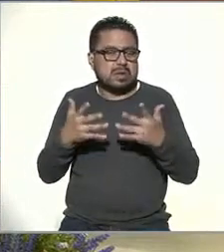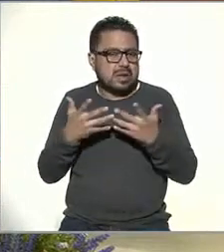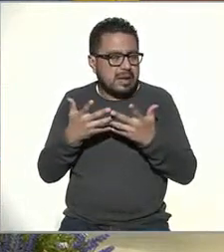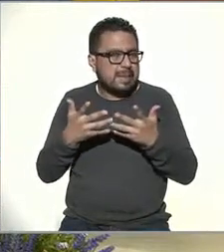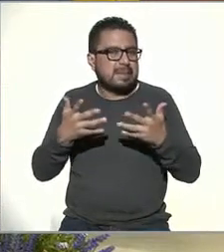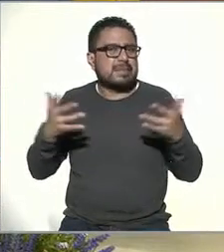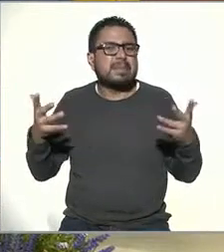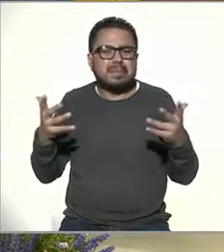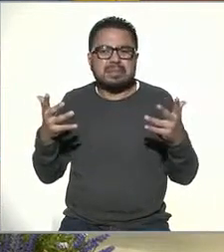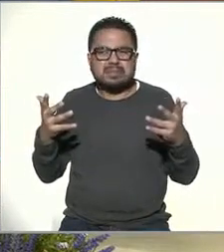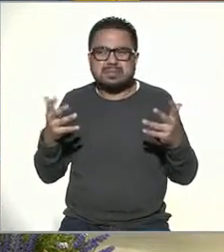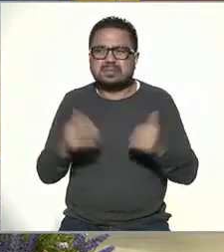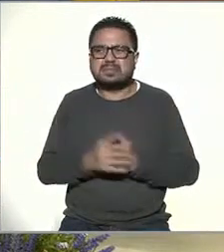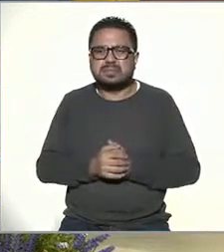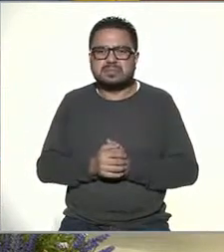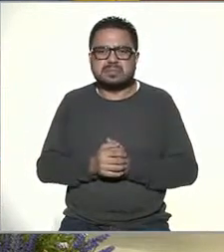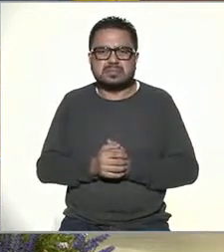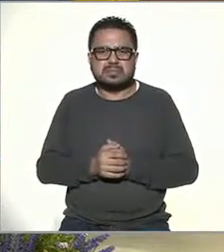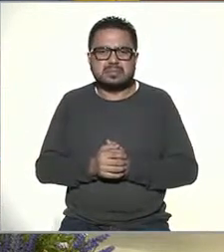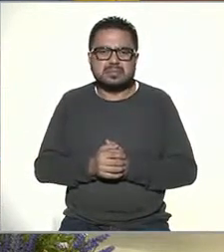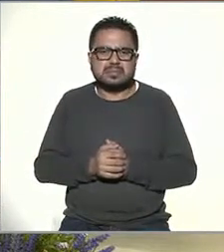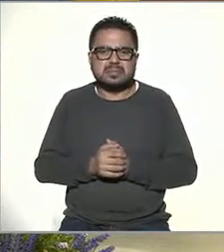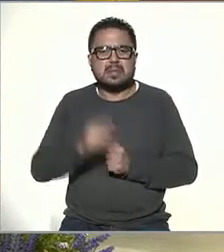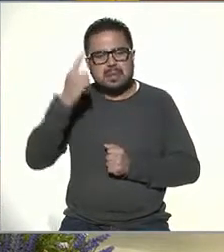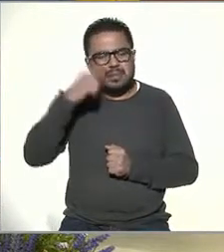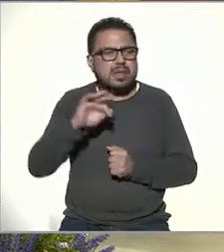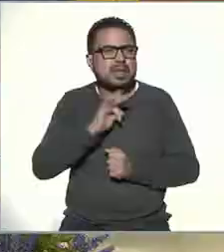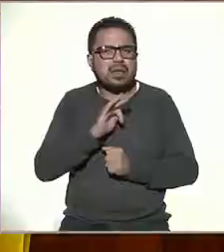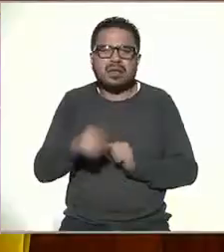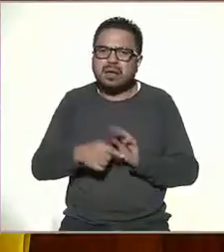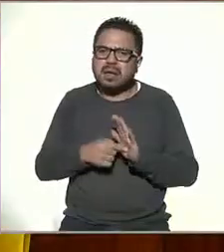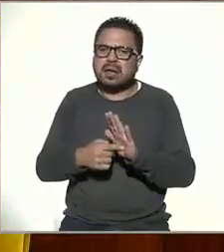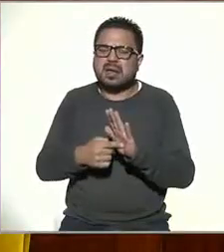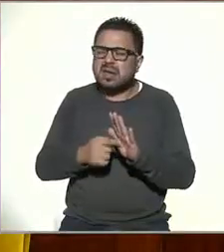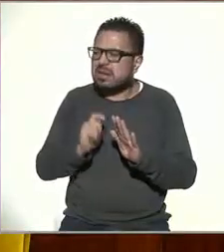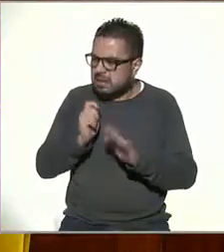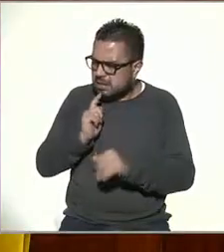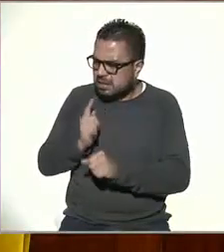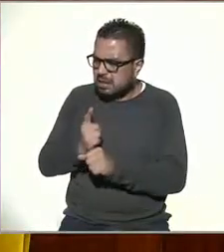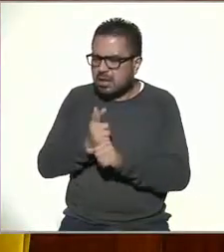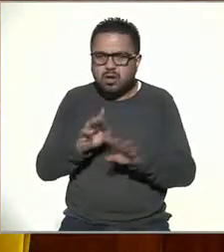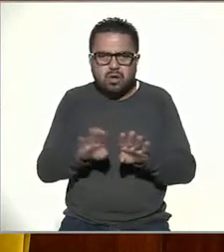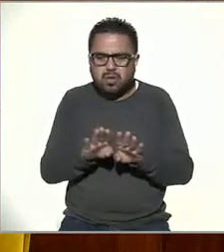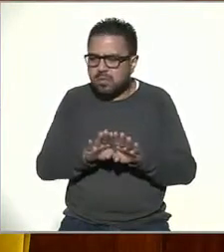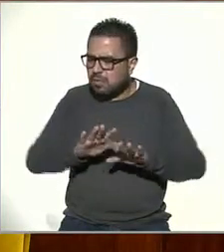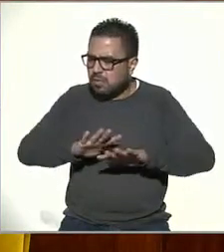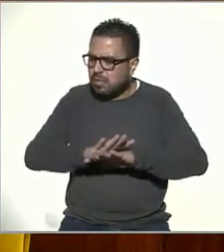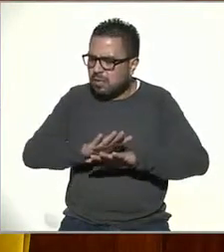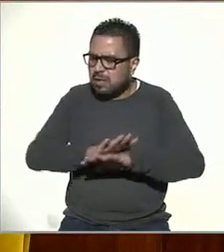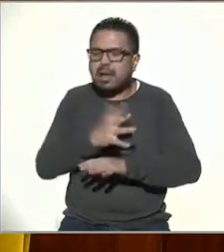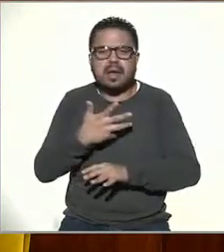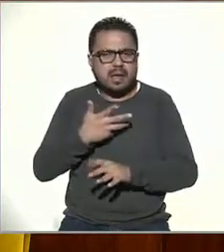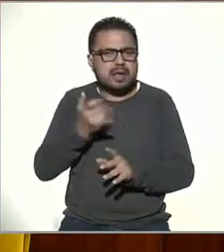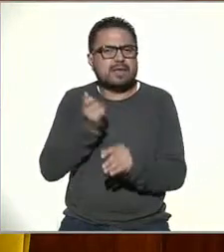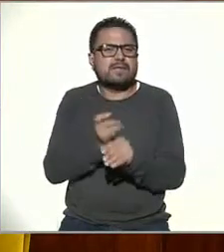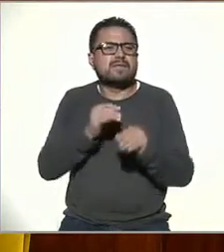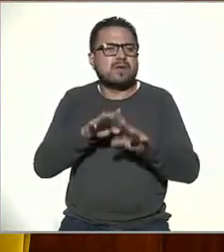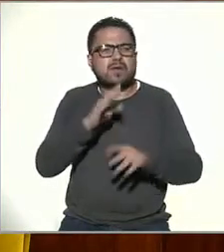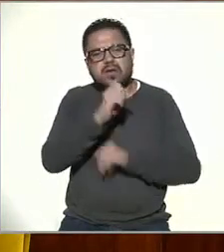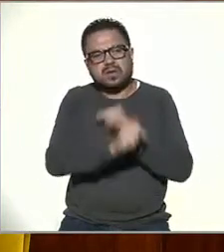encuesta muy robusta, para dar cuenta de cómo ha sido la evolución. Y tenemos datos desde